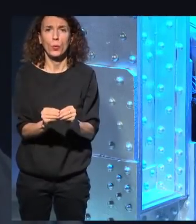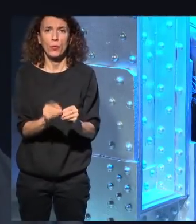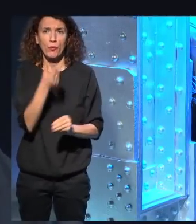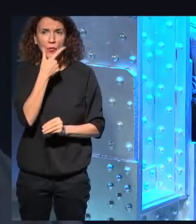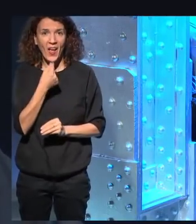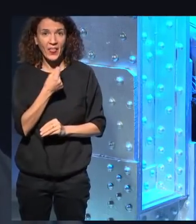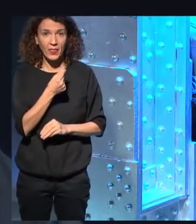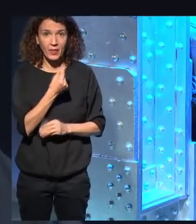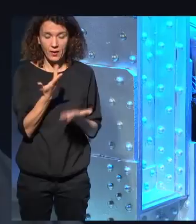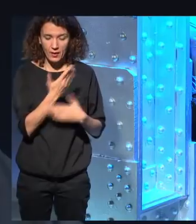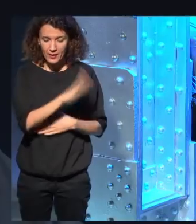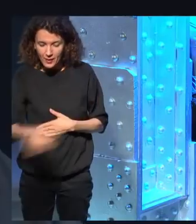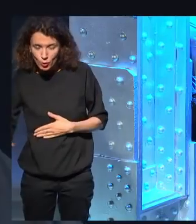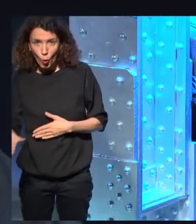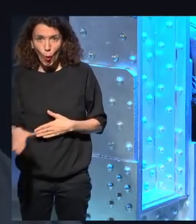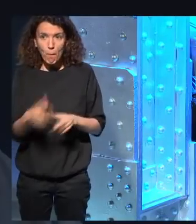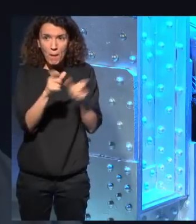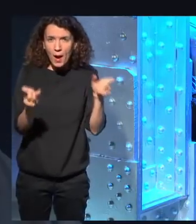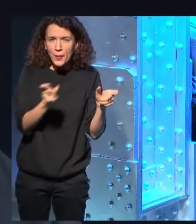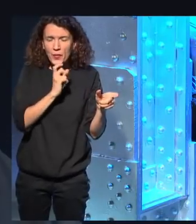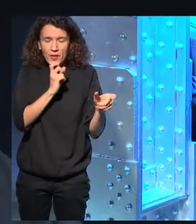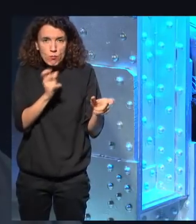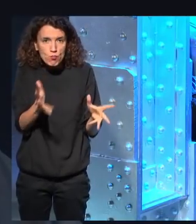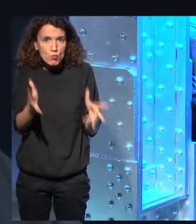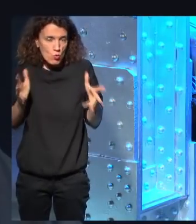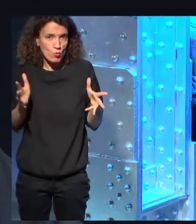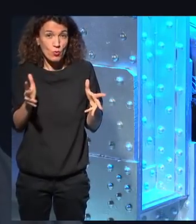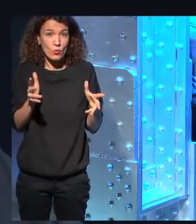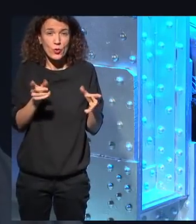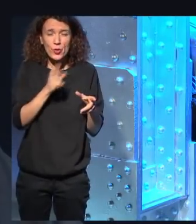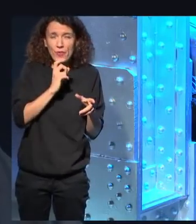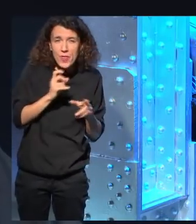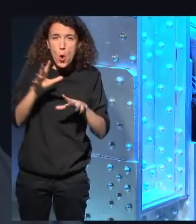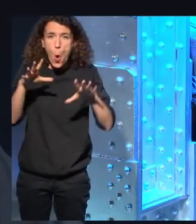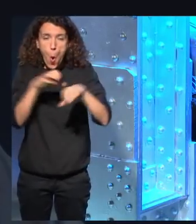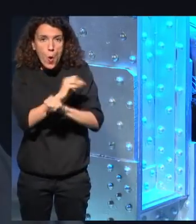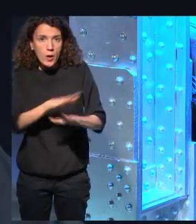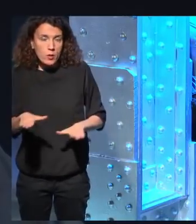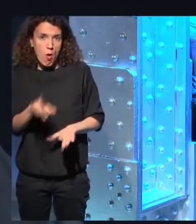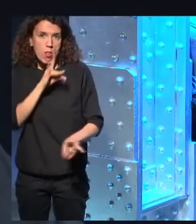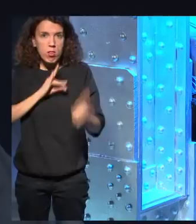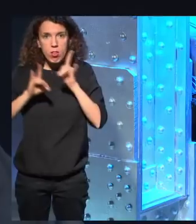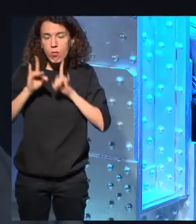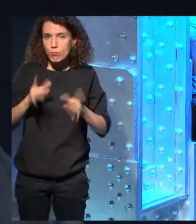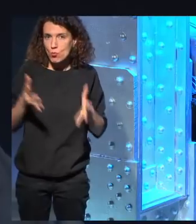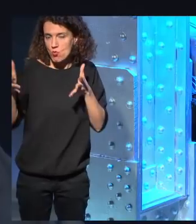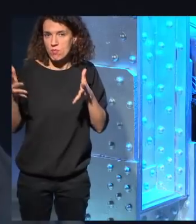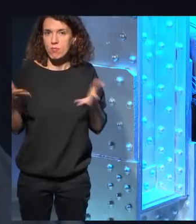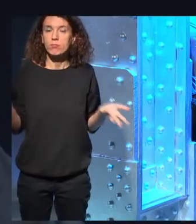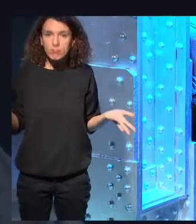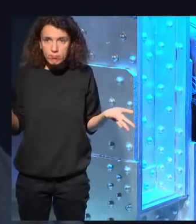les encantan las palabras difíciles ¿no? cuanto más difícil es mejor y bueno